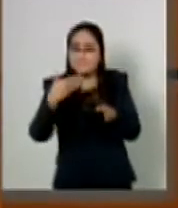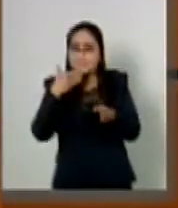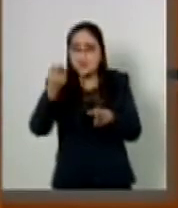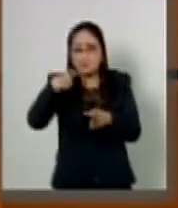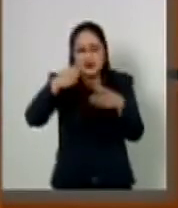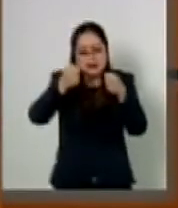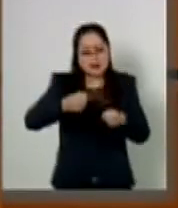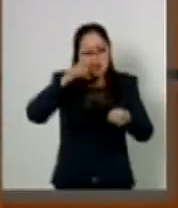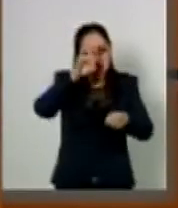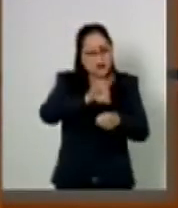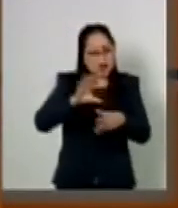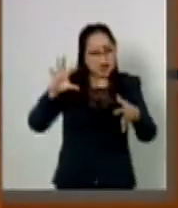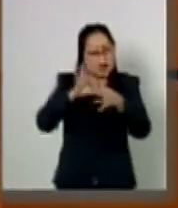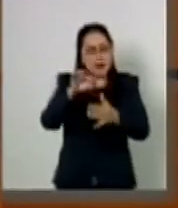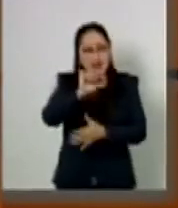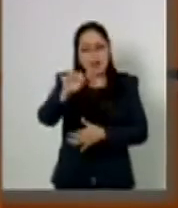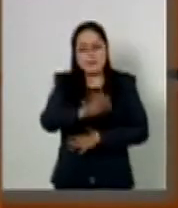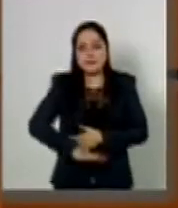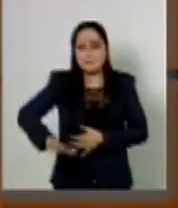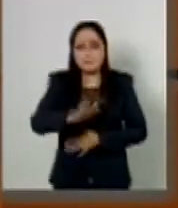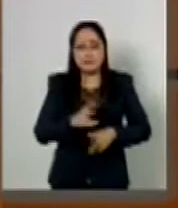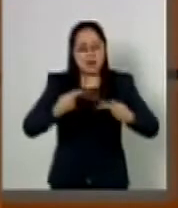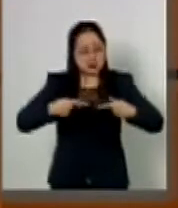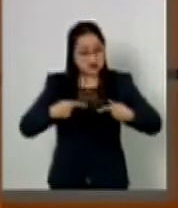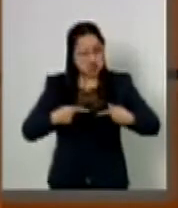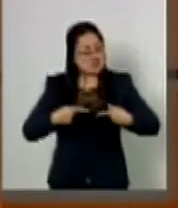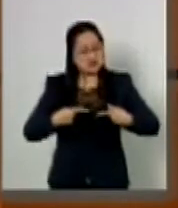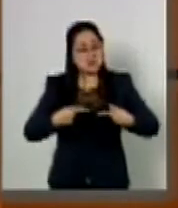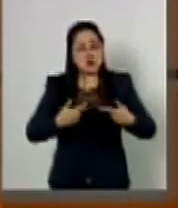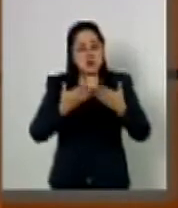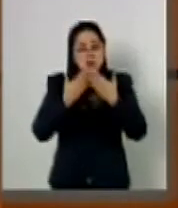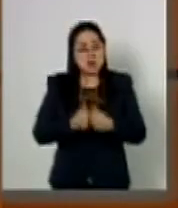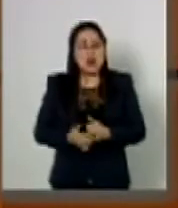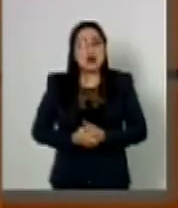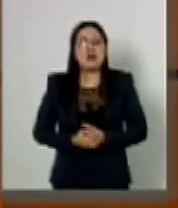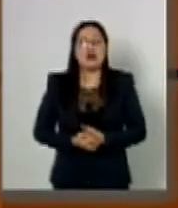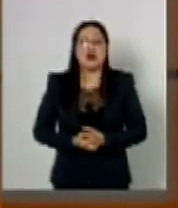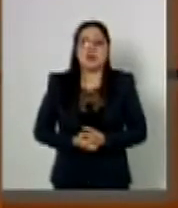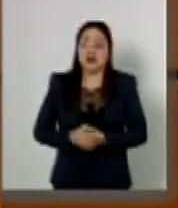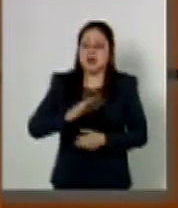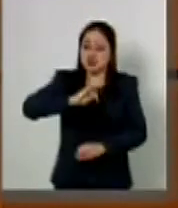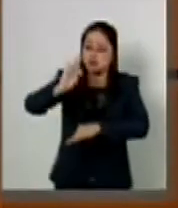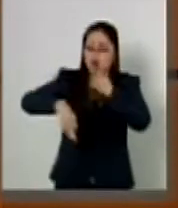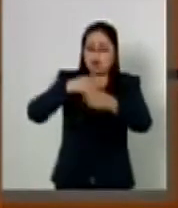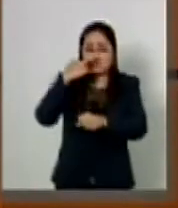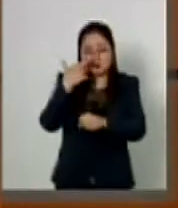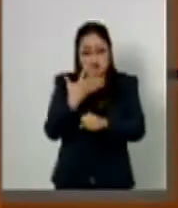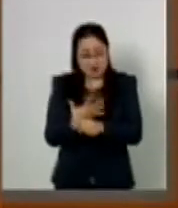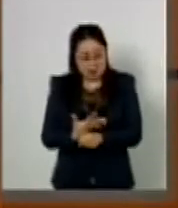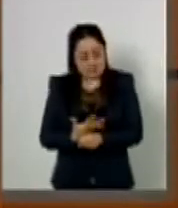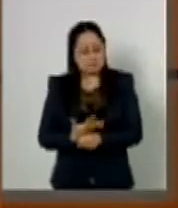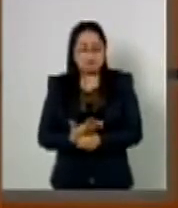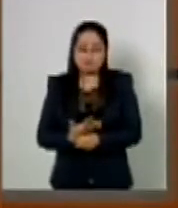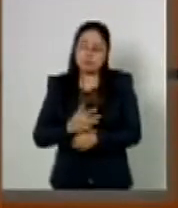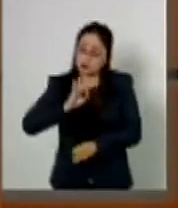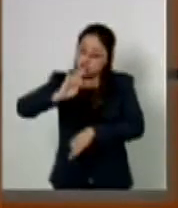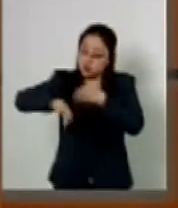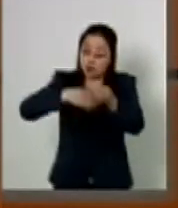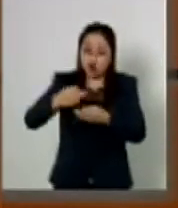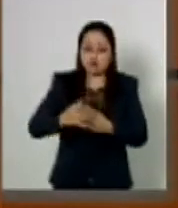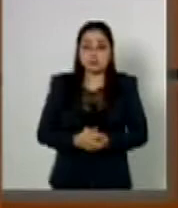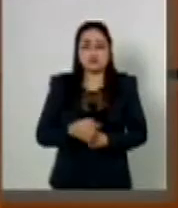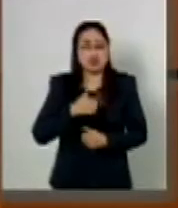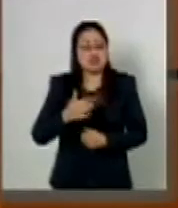seguridad a la población. Este es un tema que ha sido responsabilidad de todos. Si me permiten decirlo de esta forma, no